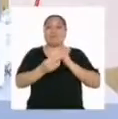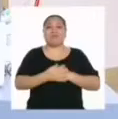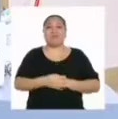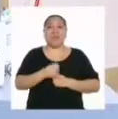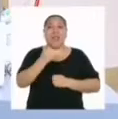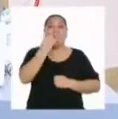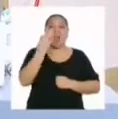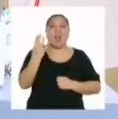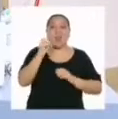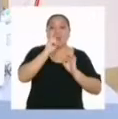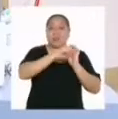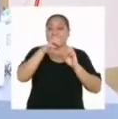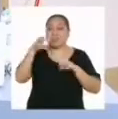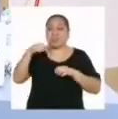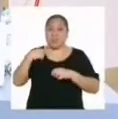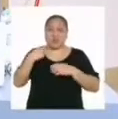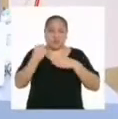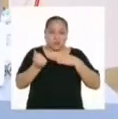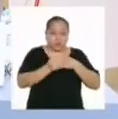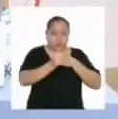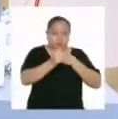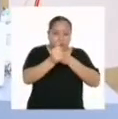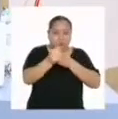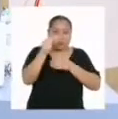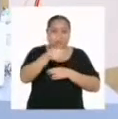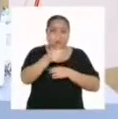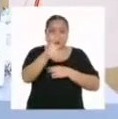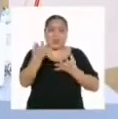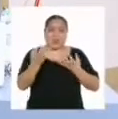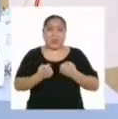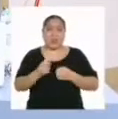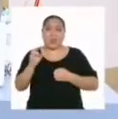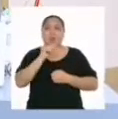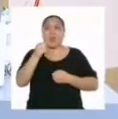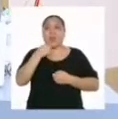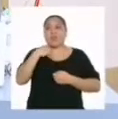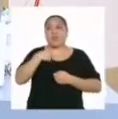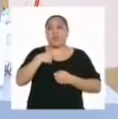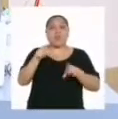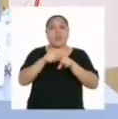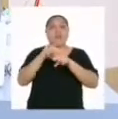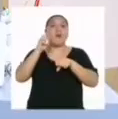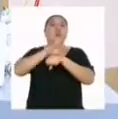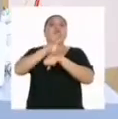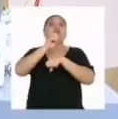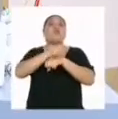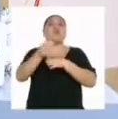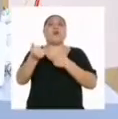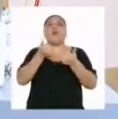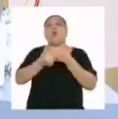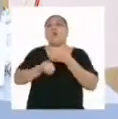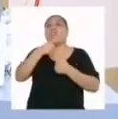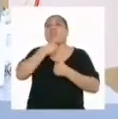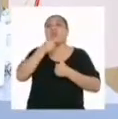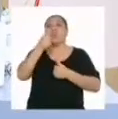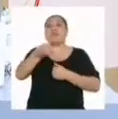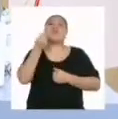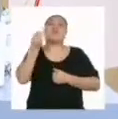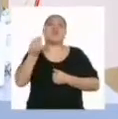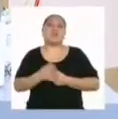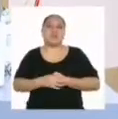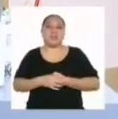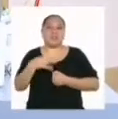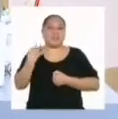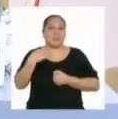Esas son algunas de las cuentas que sigo. Si ustedes quieren, así como yo acabo de hacer, también recomiéndeme qué cuentas les gusta seguir y por qué.